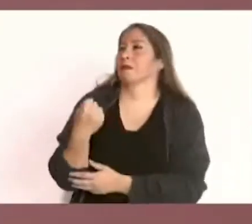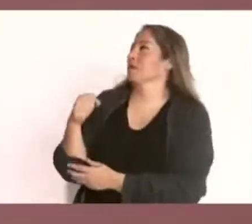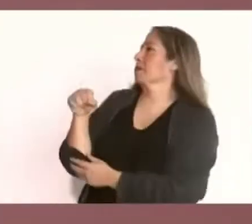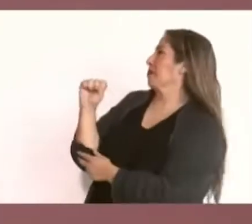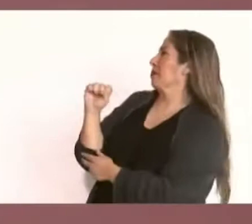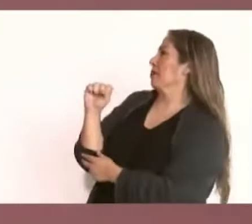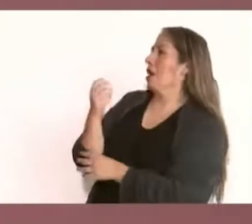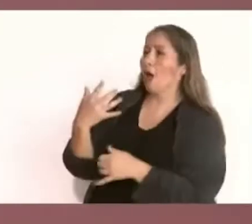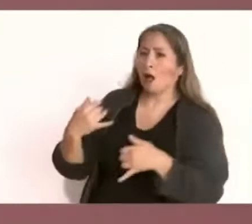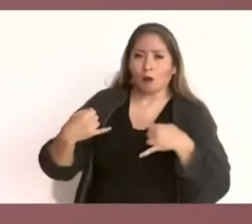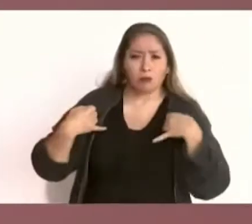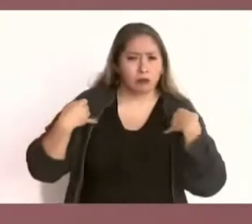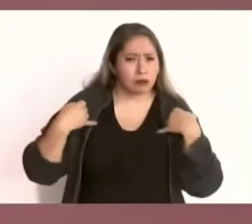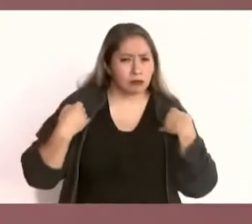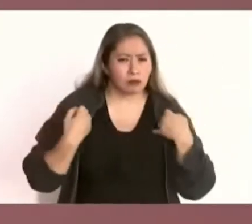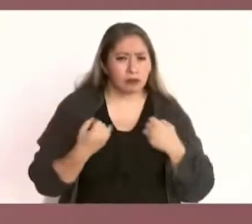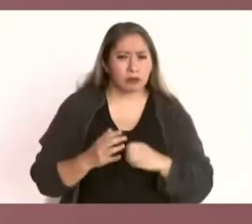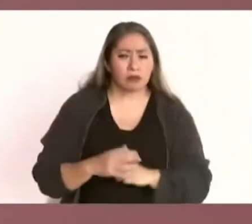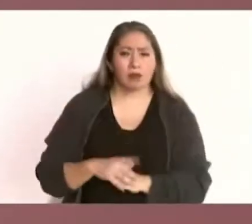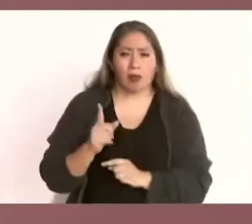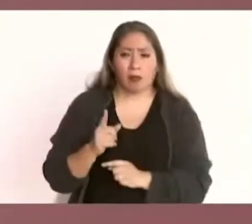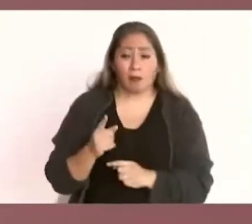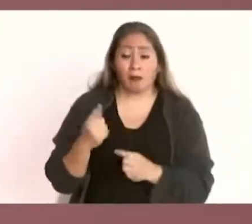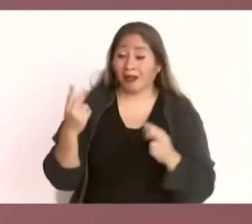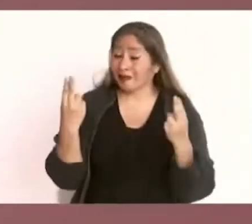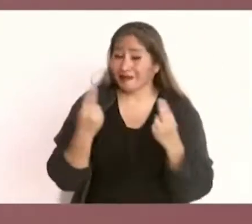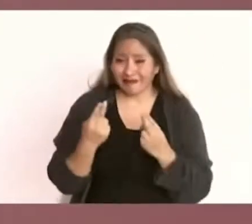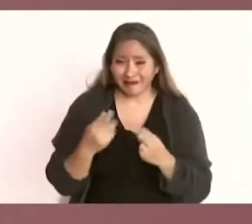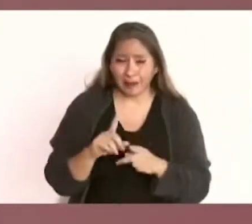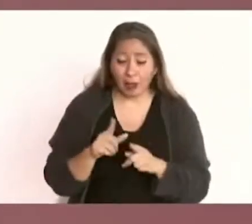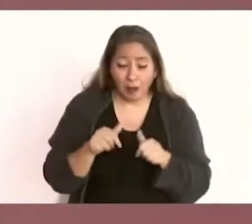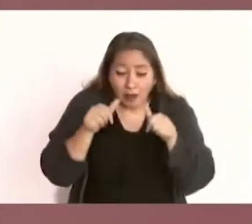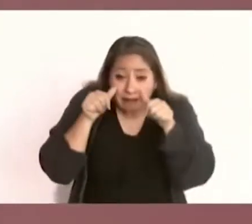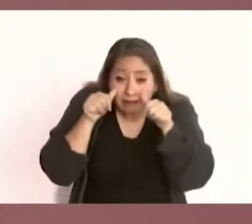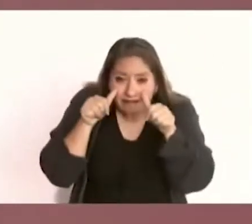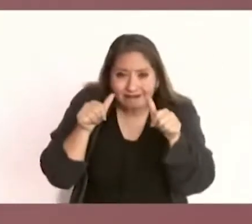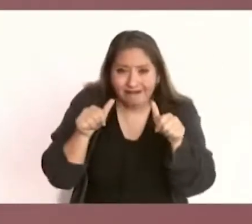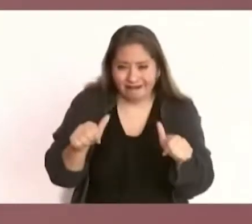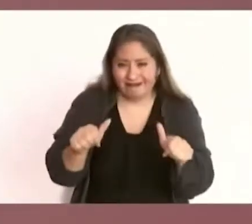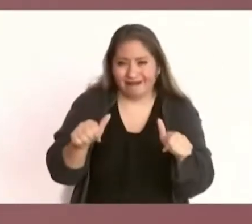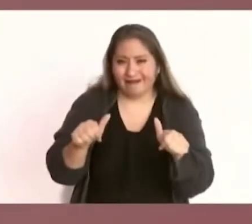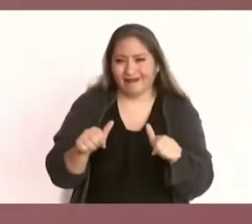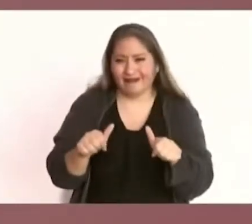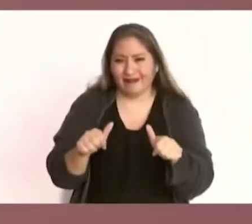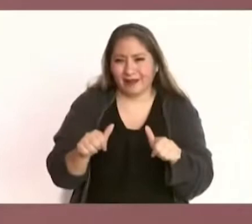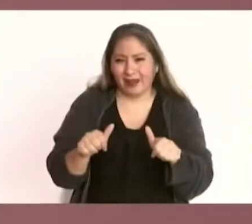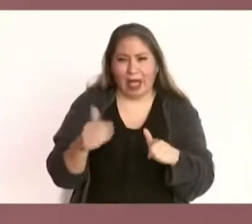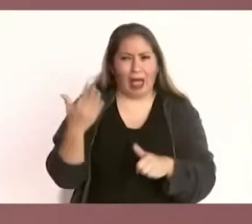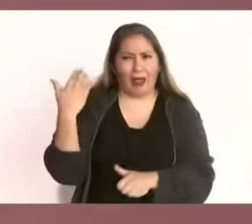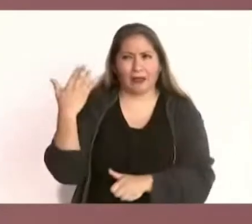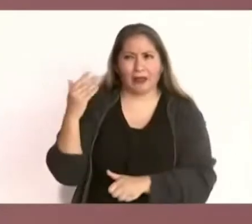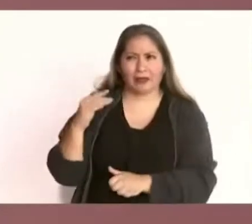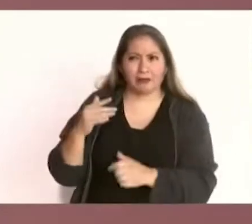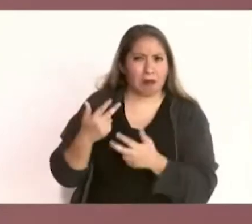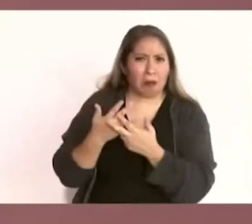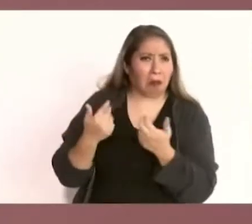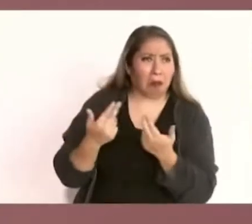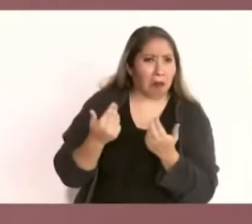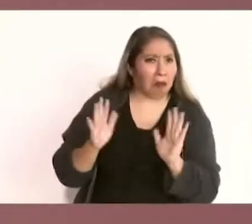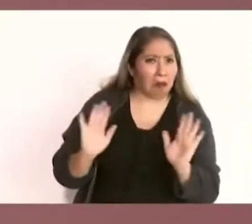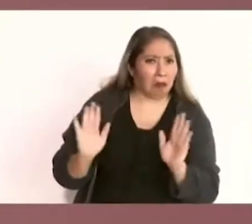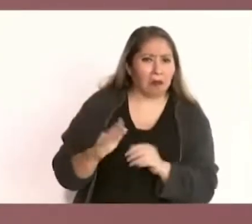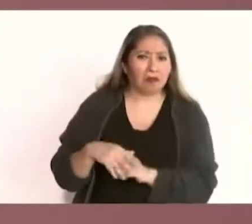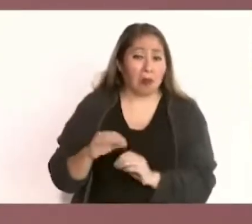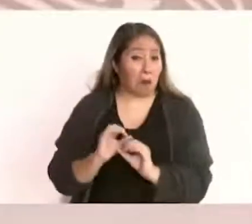sentenció el titular del ejecutivo. El presidente estuvo en San Pedro de las Colinas, Coahuila, ciudad en que vivió Francisco I. Madero.